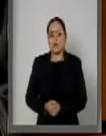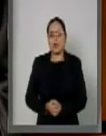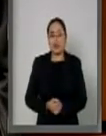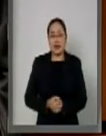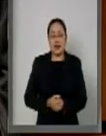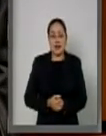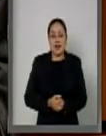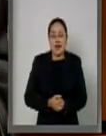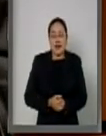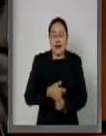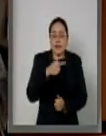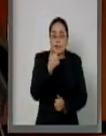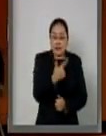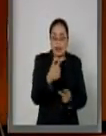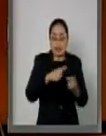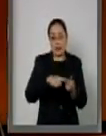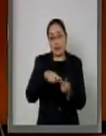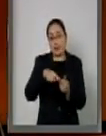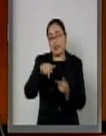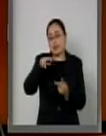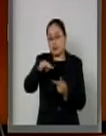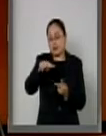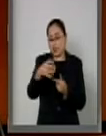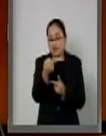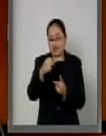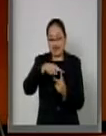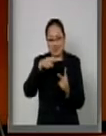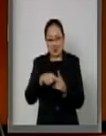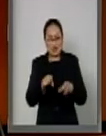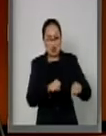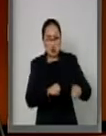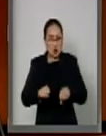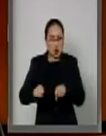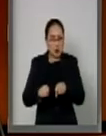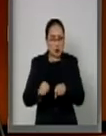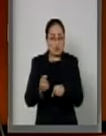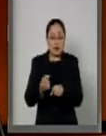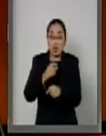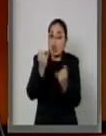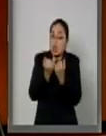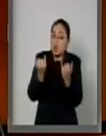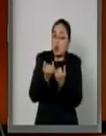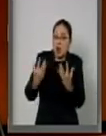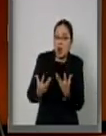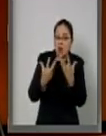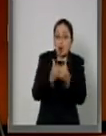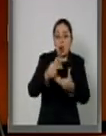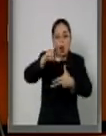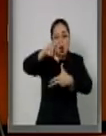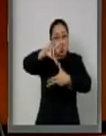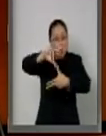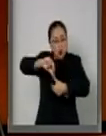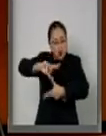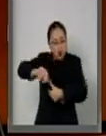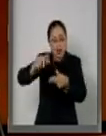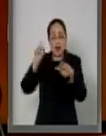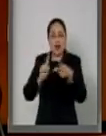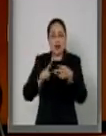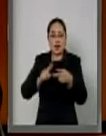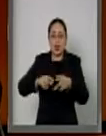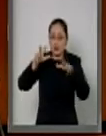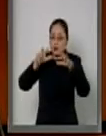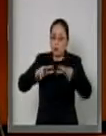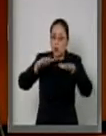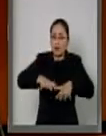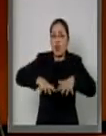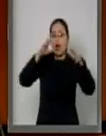19 de septiembre pasado, sumados a las recientes tormentas tropicales desde Norma